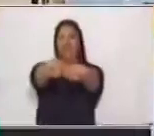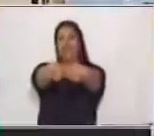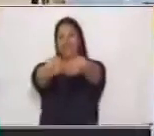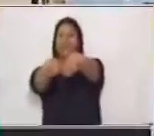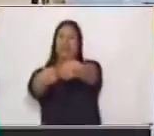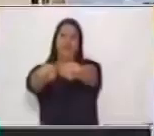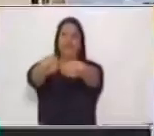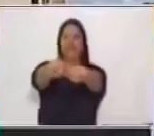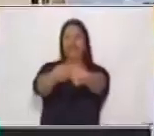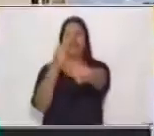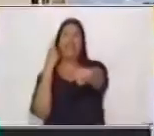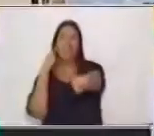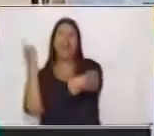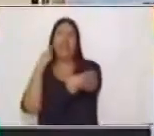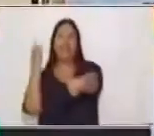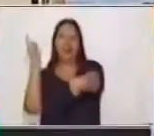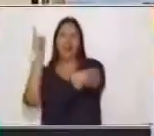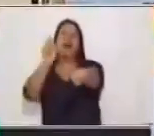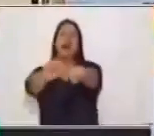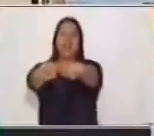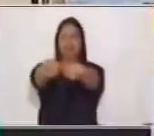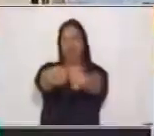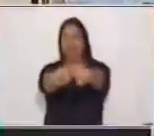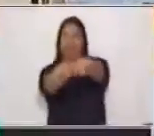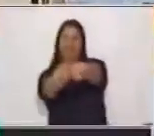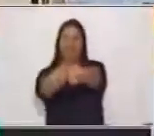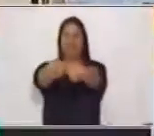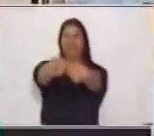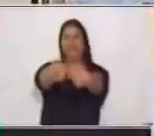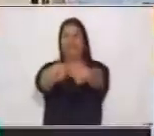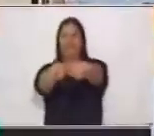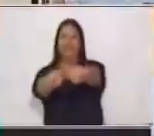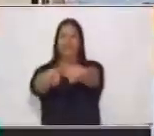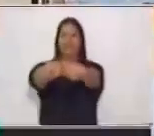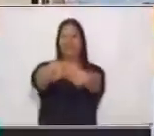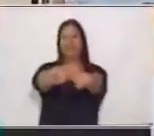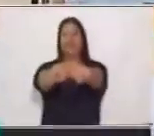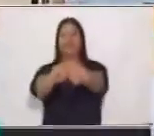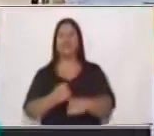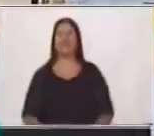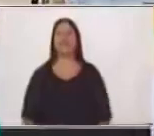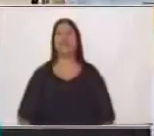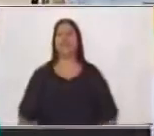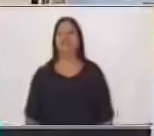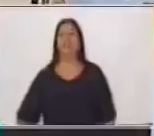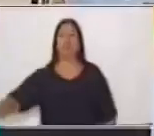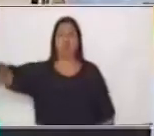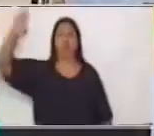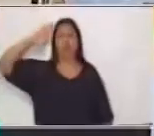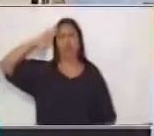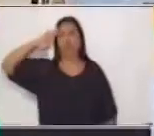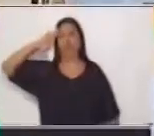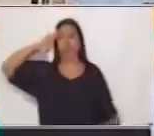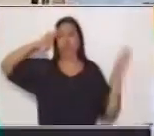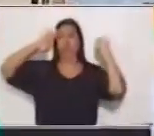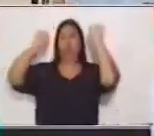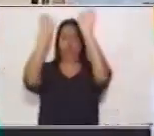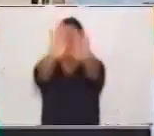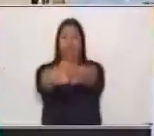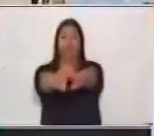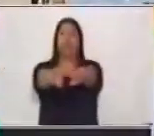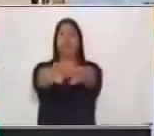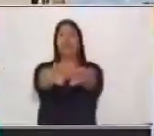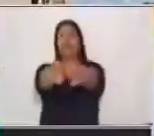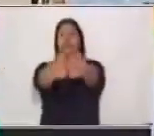música. Chuchuá, chuchuá, chuchuá, guá, guá, Compañía. Brazo